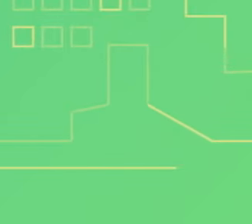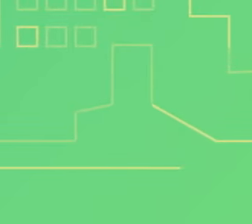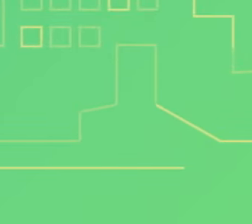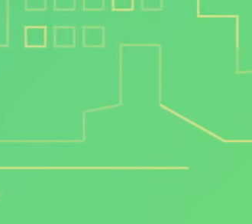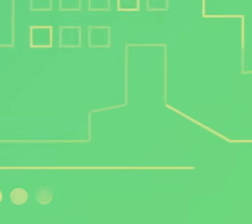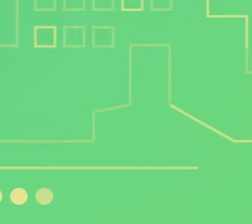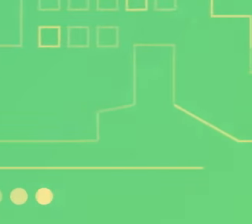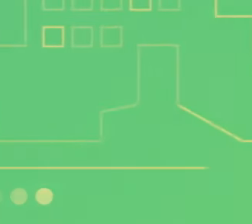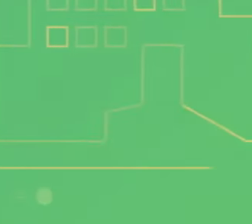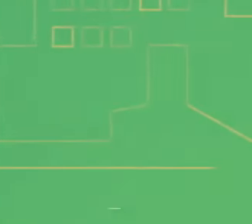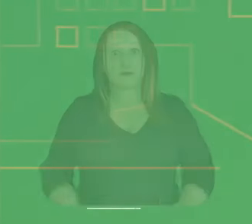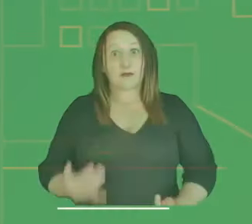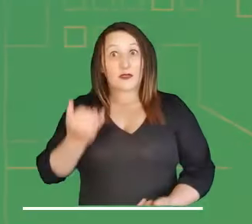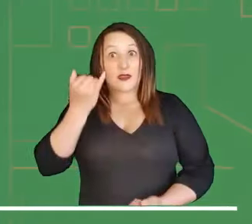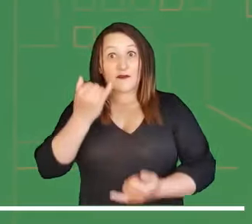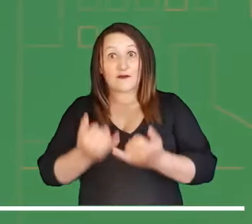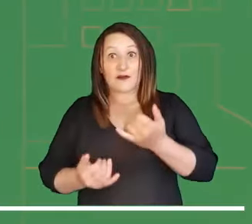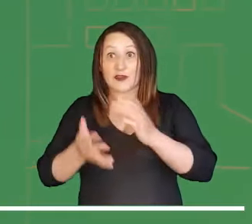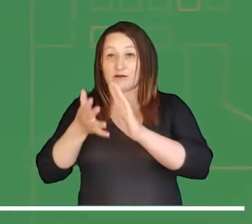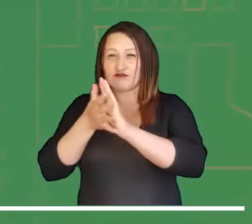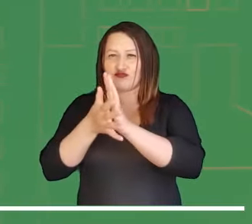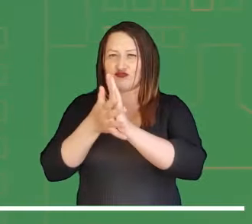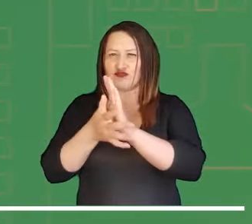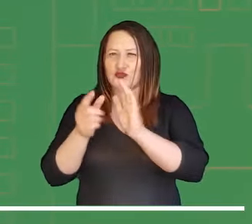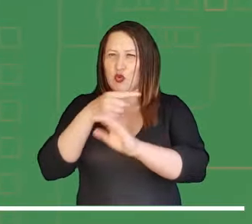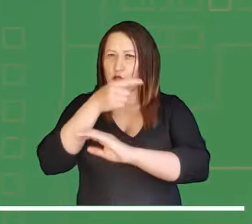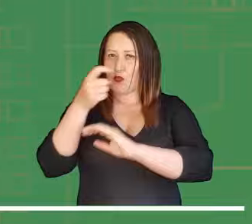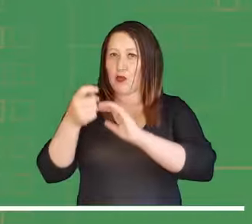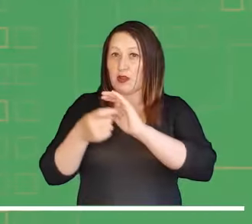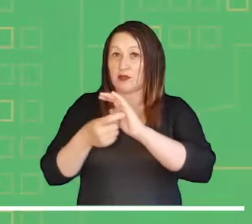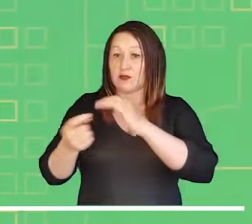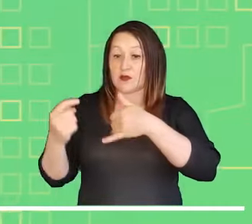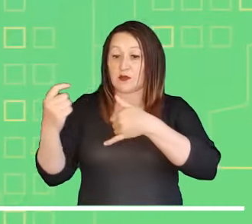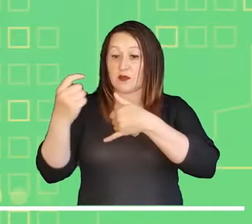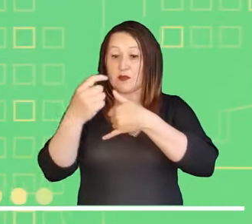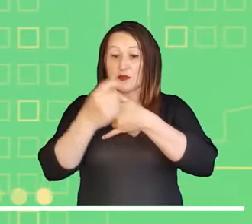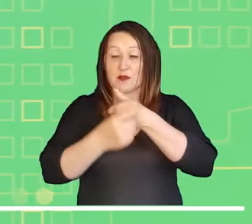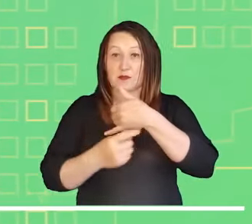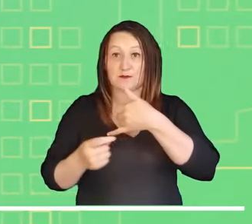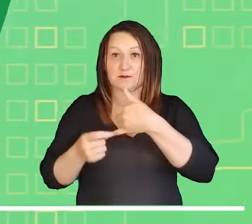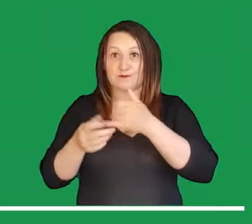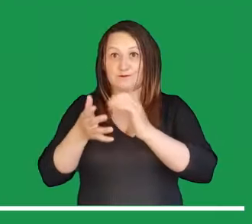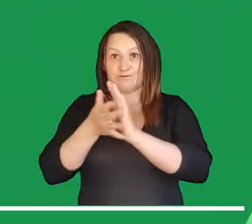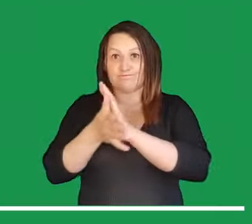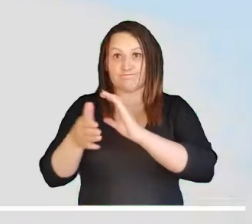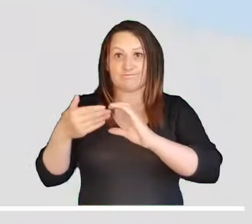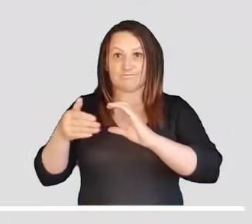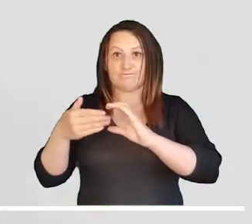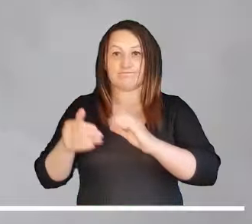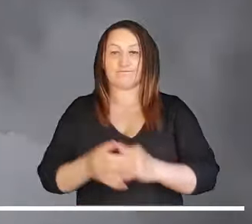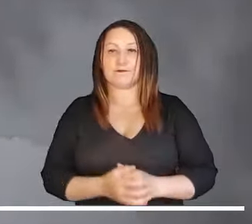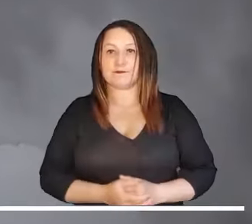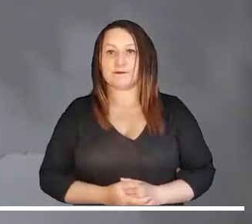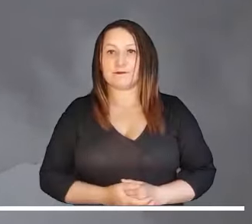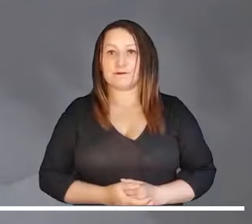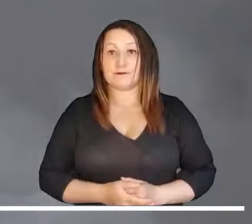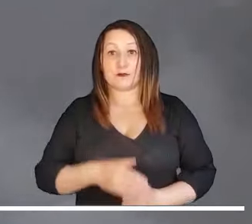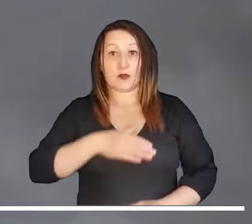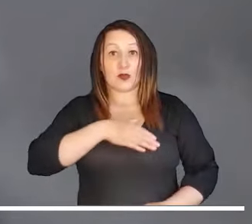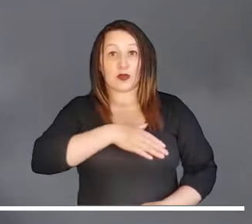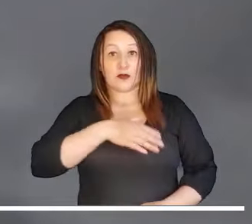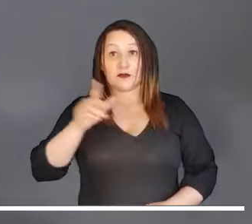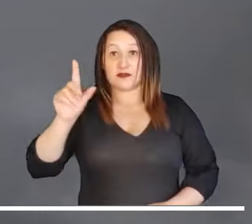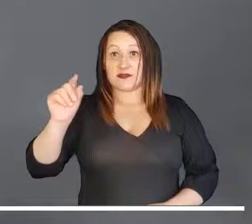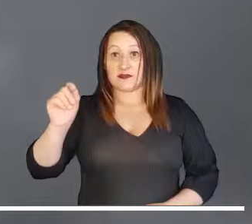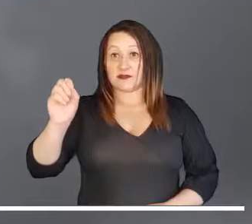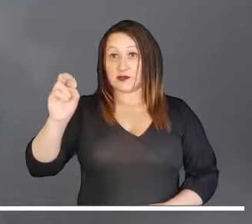Despedimos esta jornada con nuestro recorrido nocturno por las regiones del país. Córdoba y el